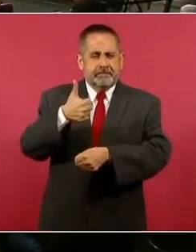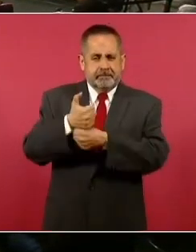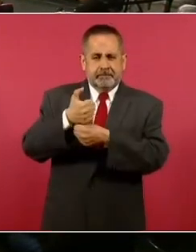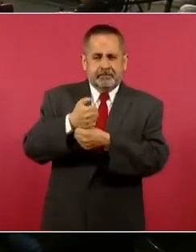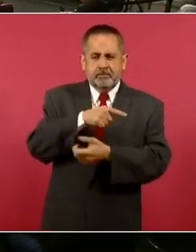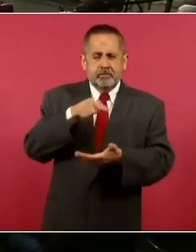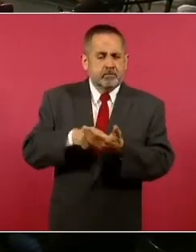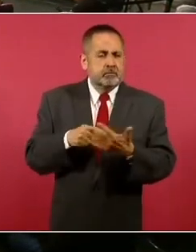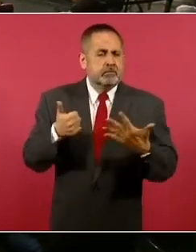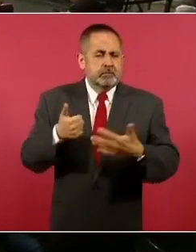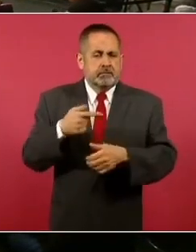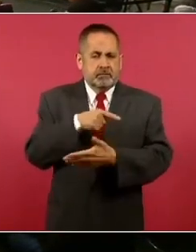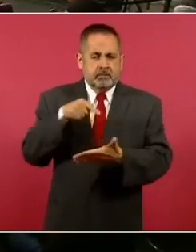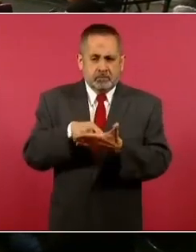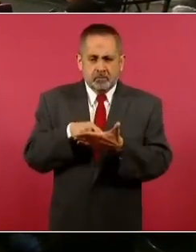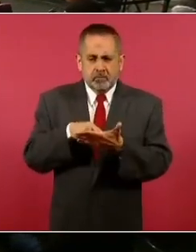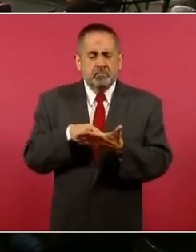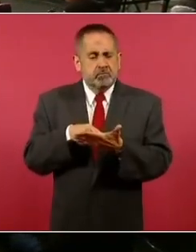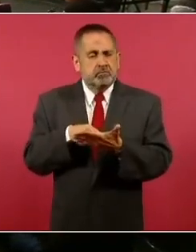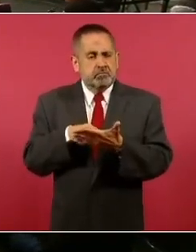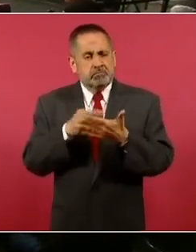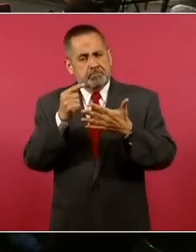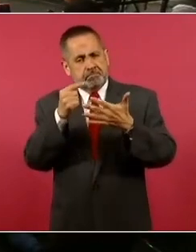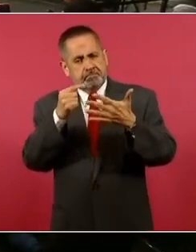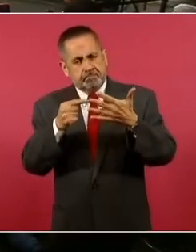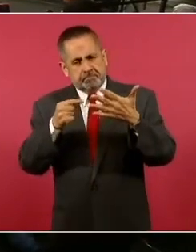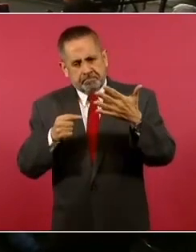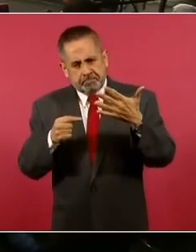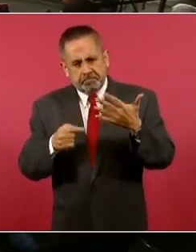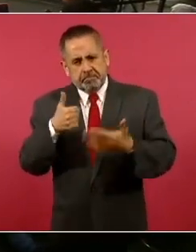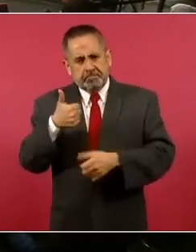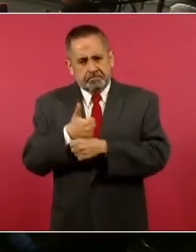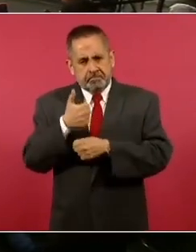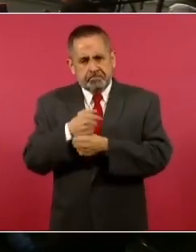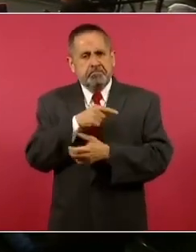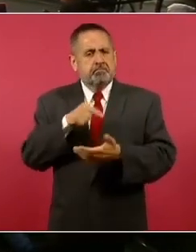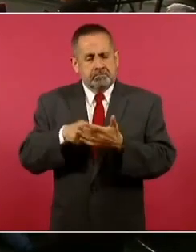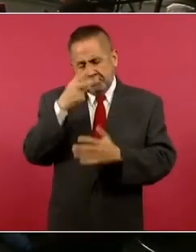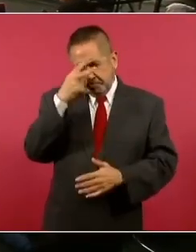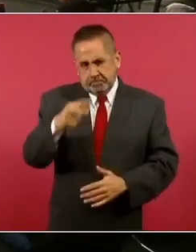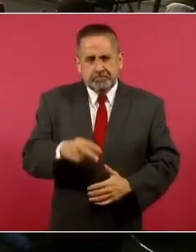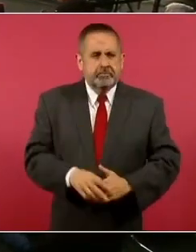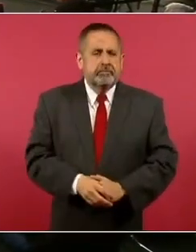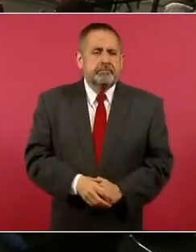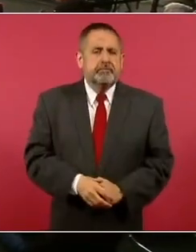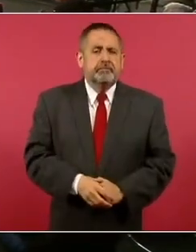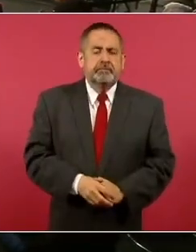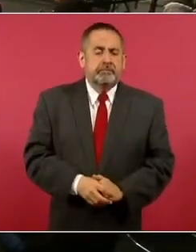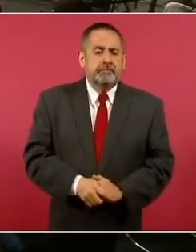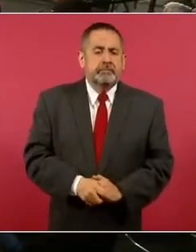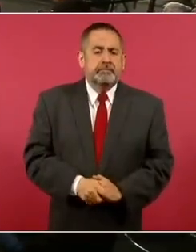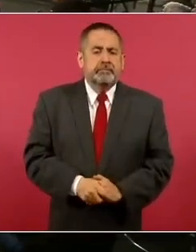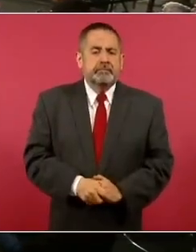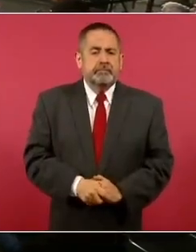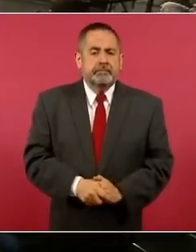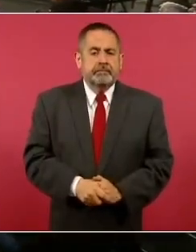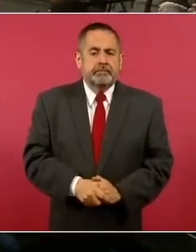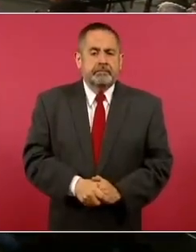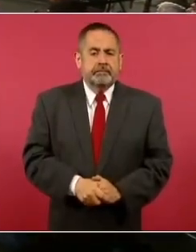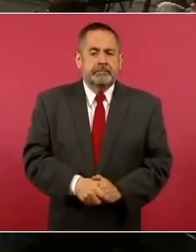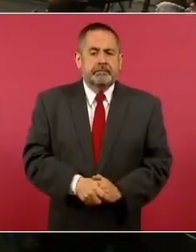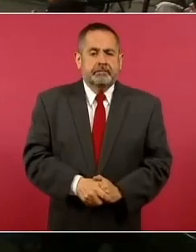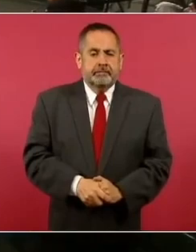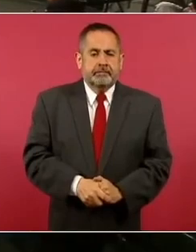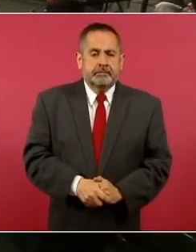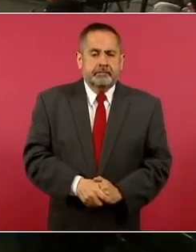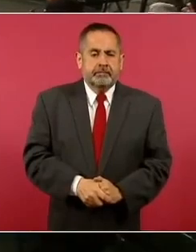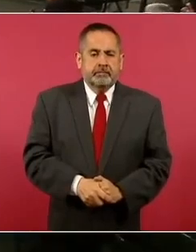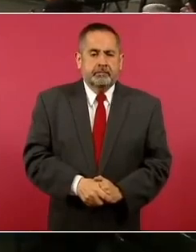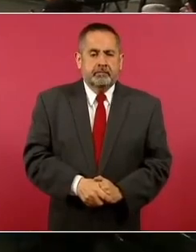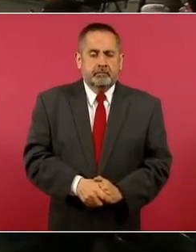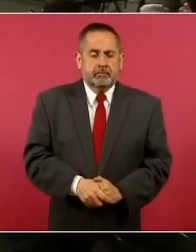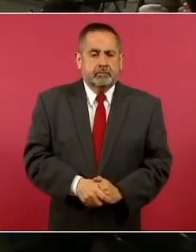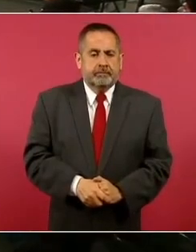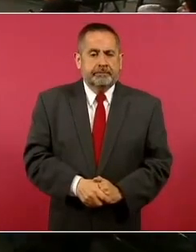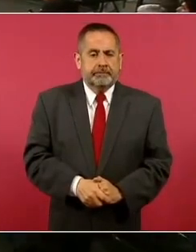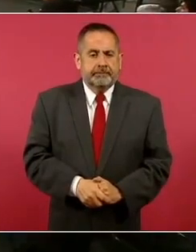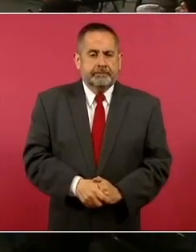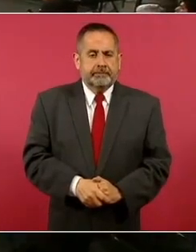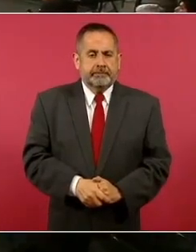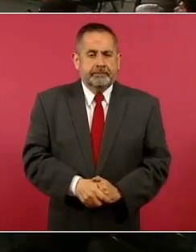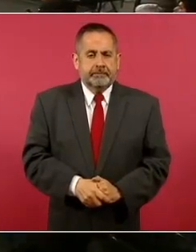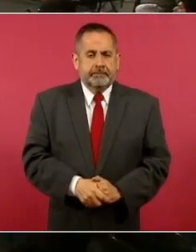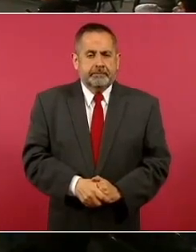pero